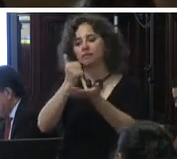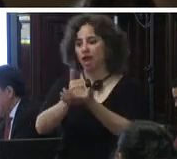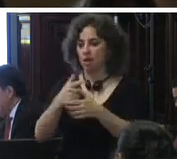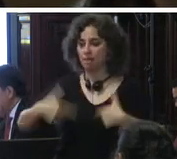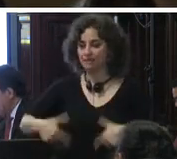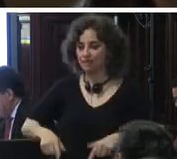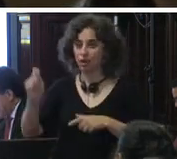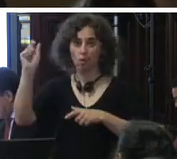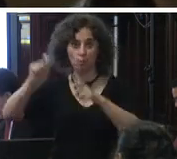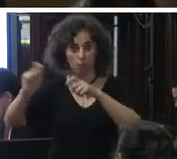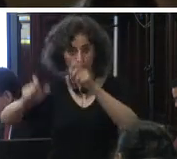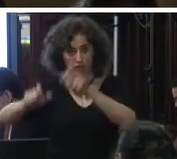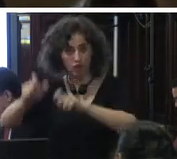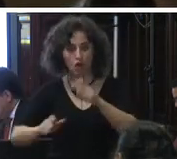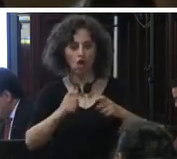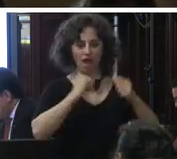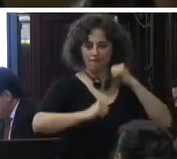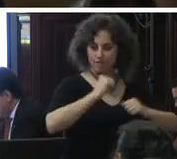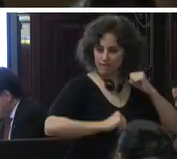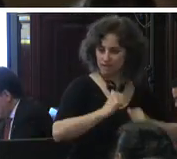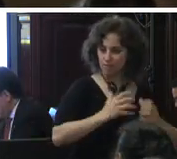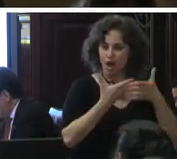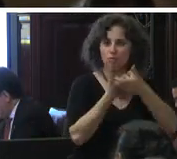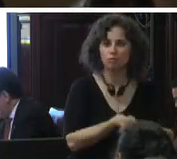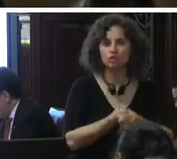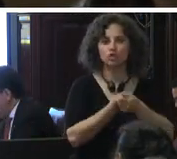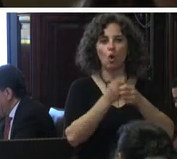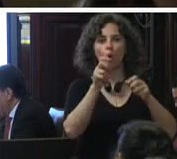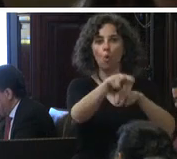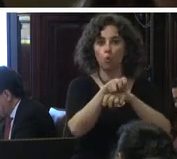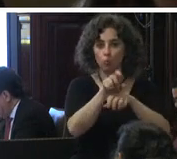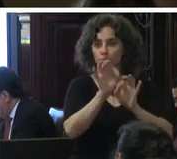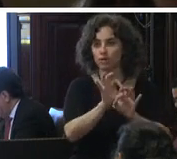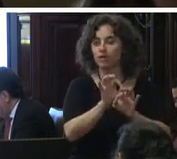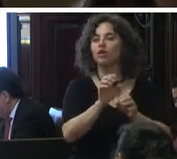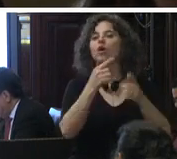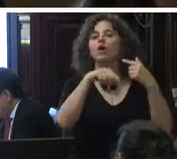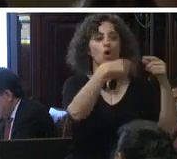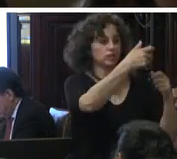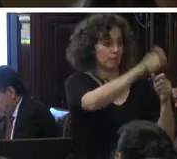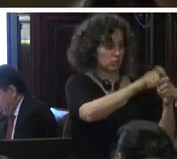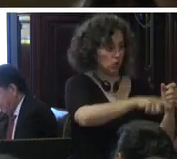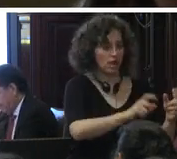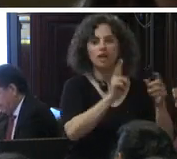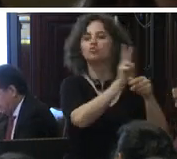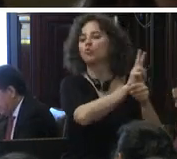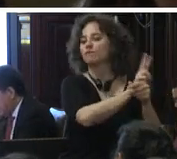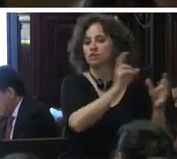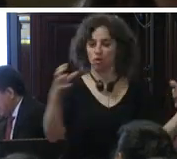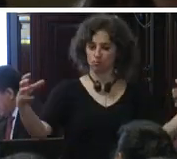ministerio público la víctima asistida de su asesor jurídico la persona imputada y su defensor